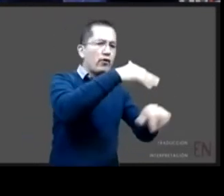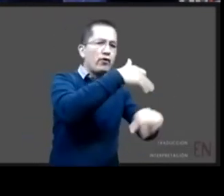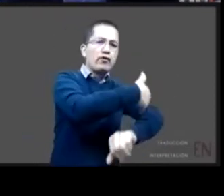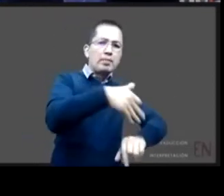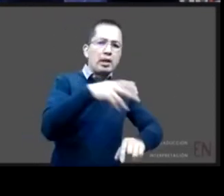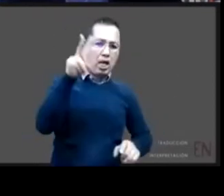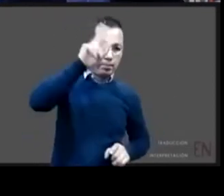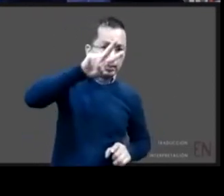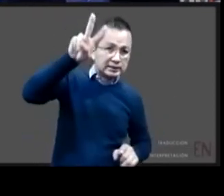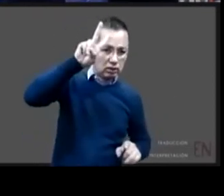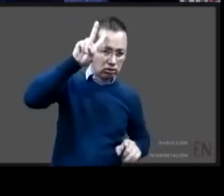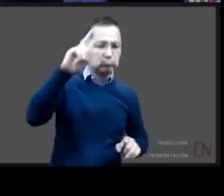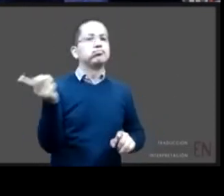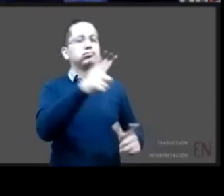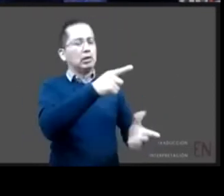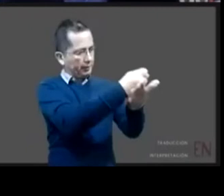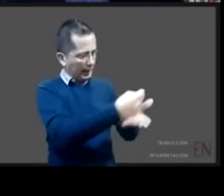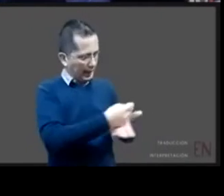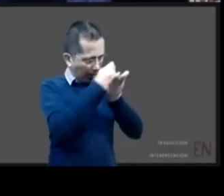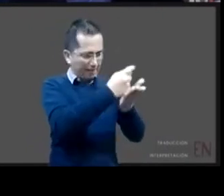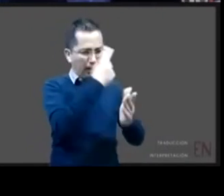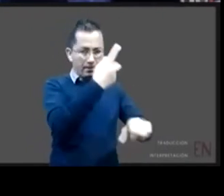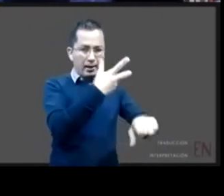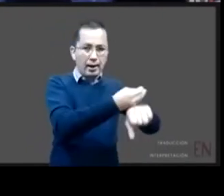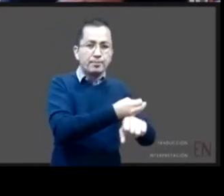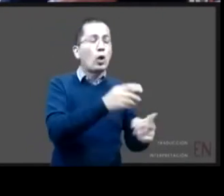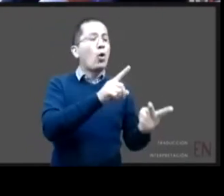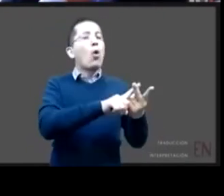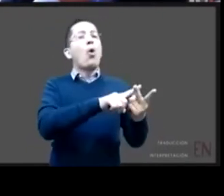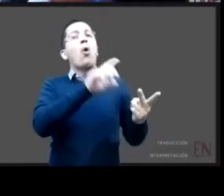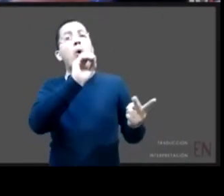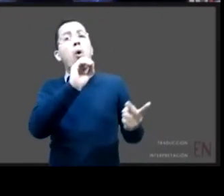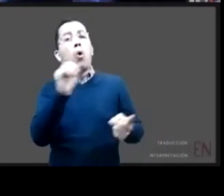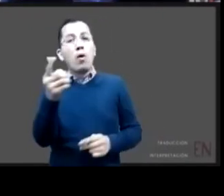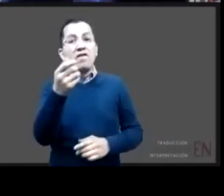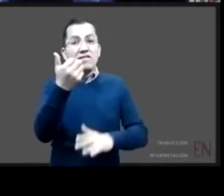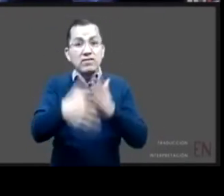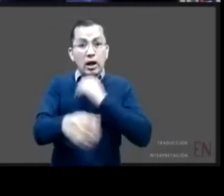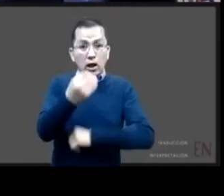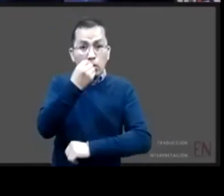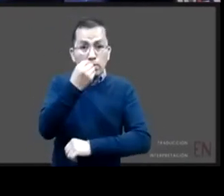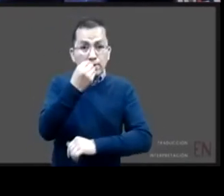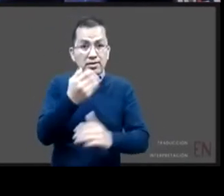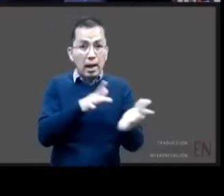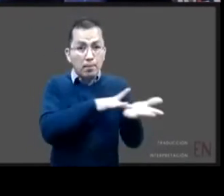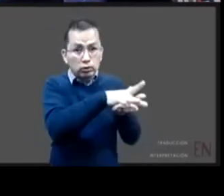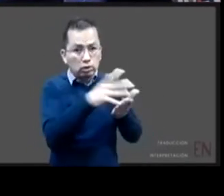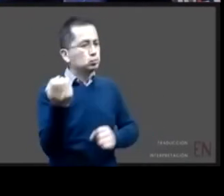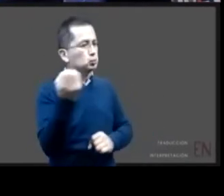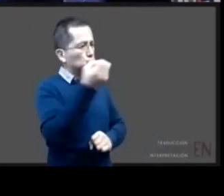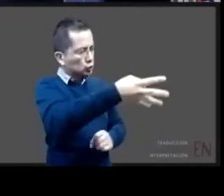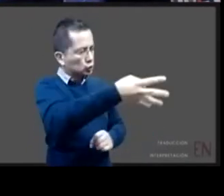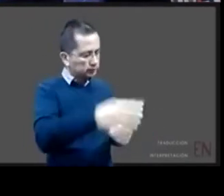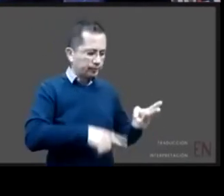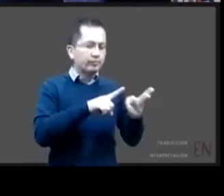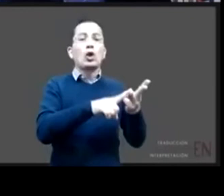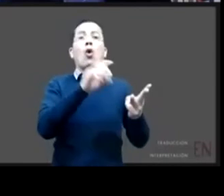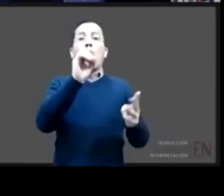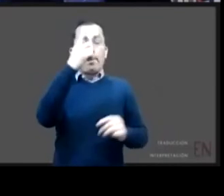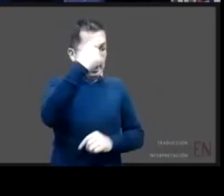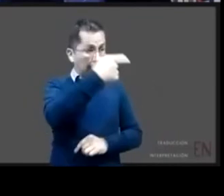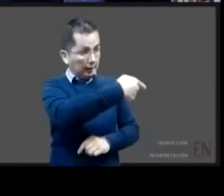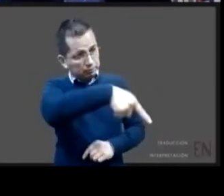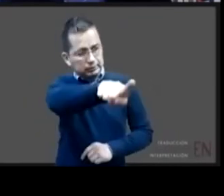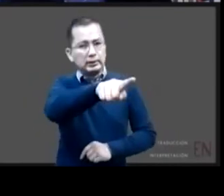atención de apoyo de alimentación como un apoyo de garantizar un derecho a la educación de los